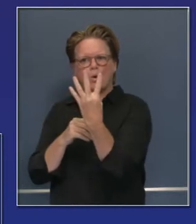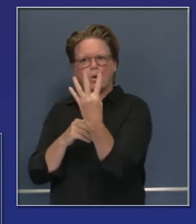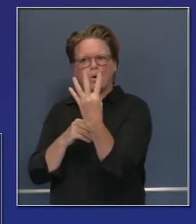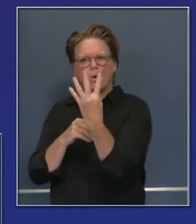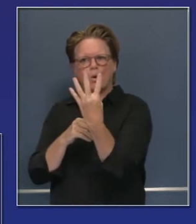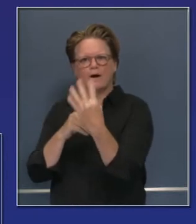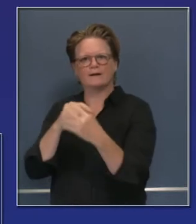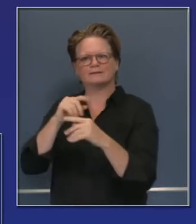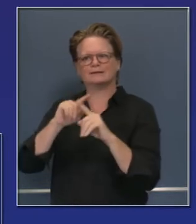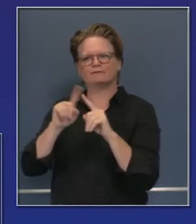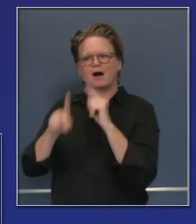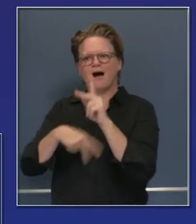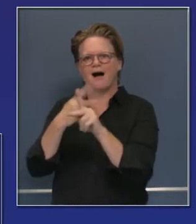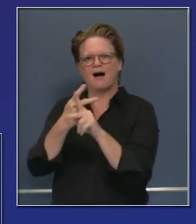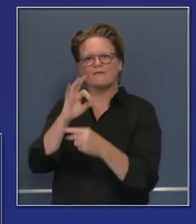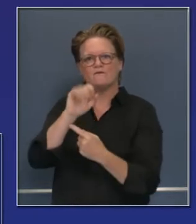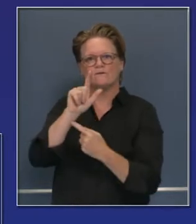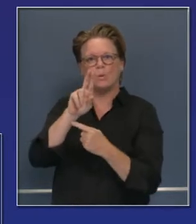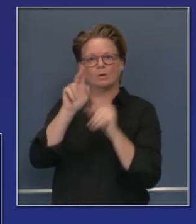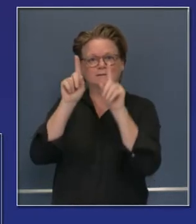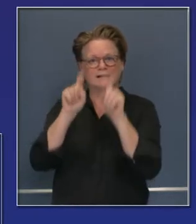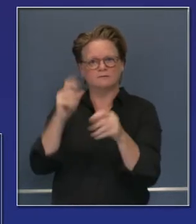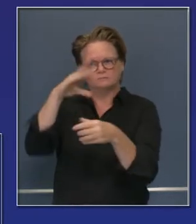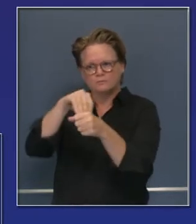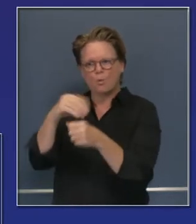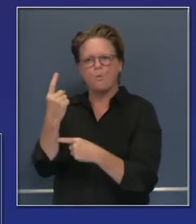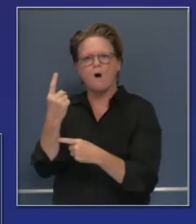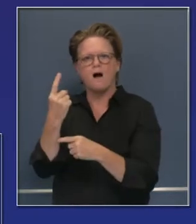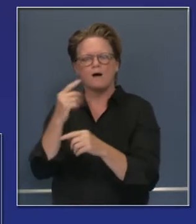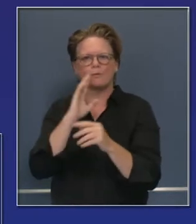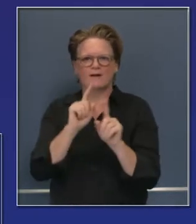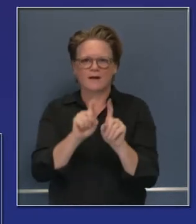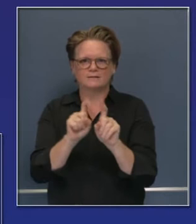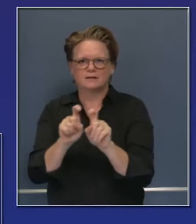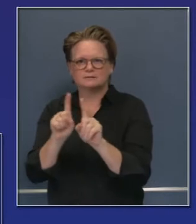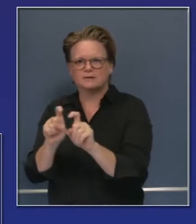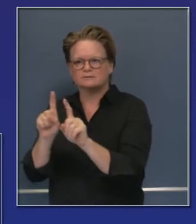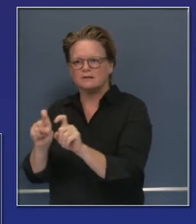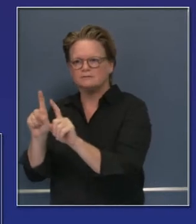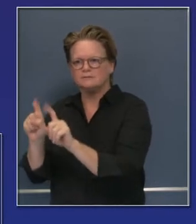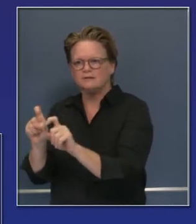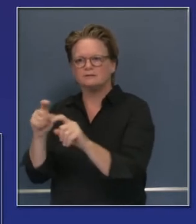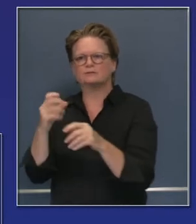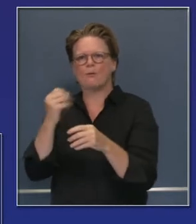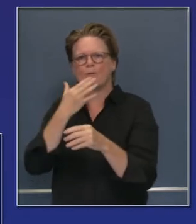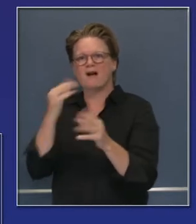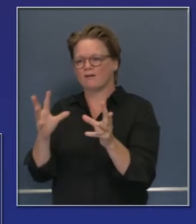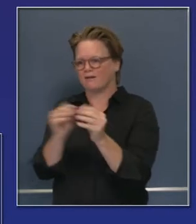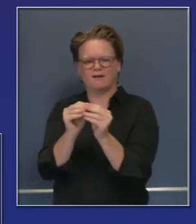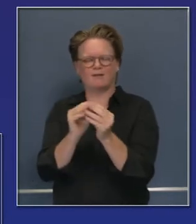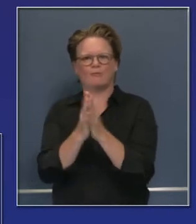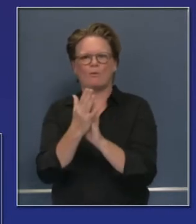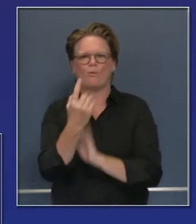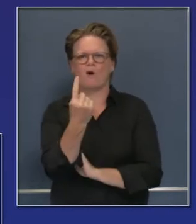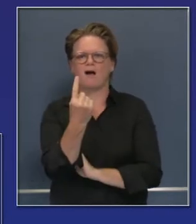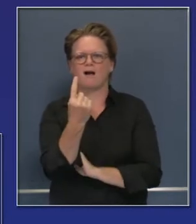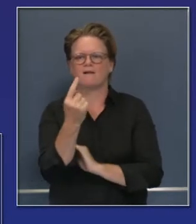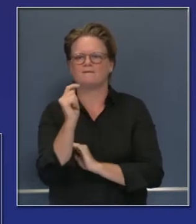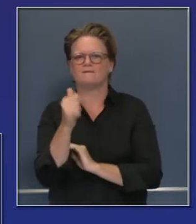También tenemos pruebas de los genómicos. Todas estas áreas en las que hemos tratado de avanzar y de crear mejoras,